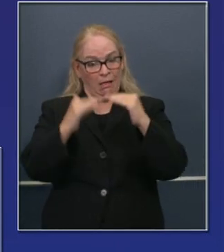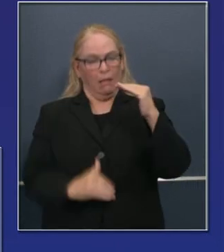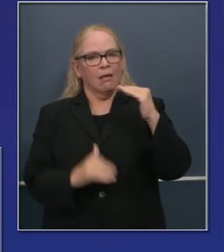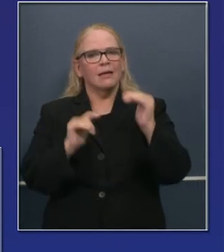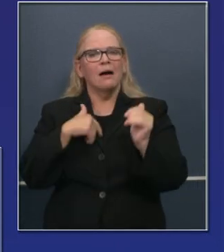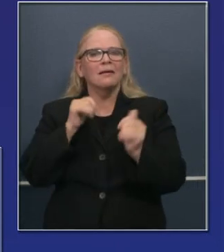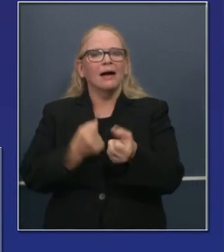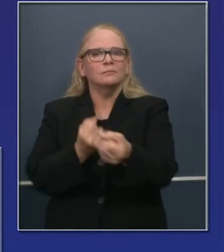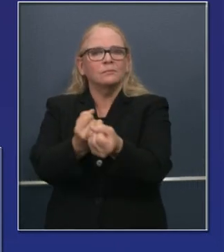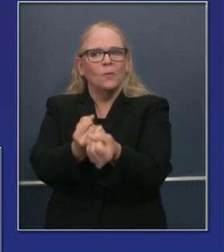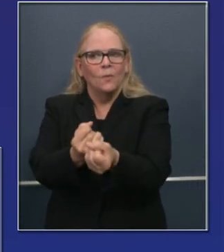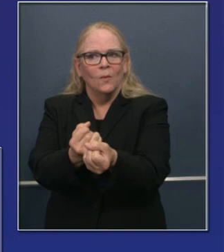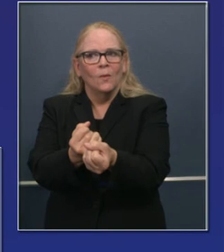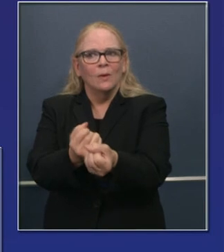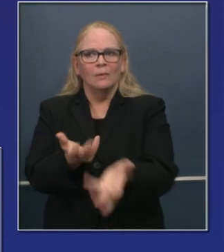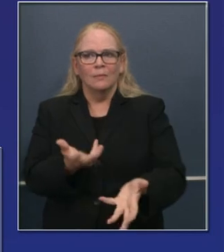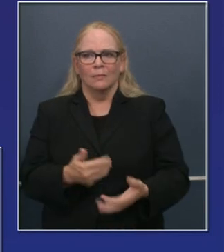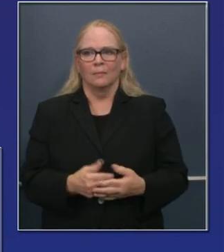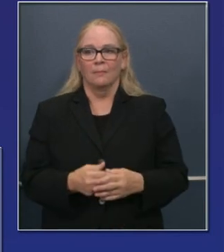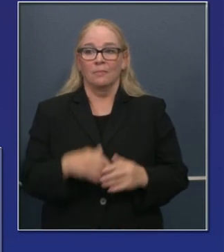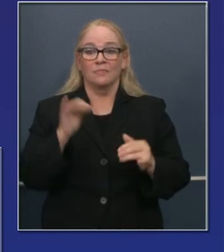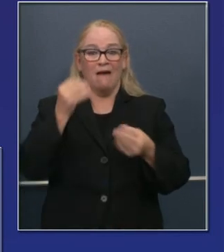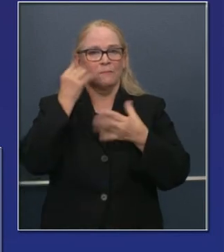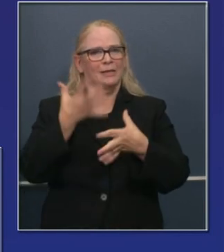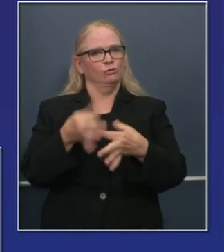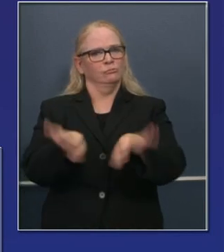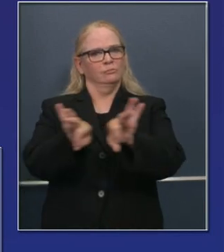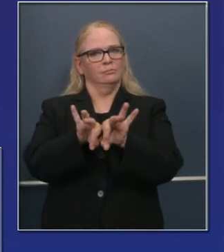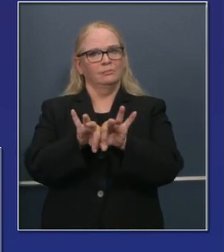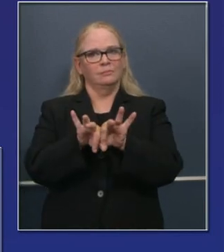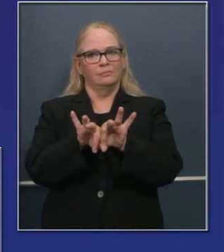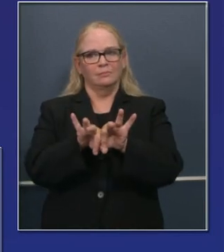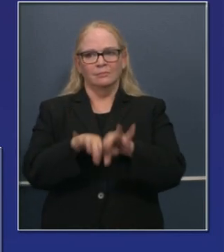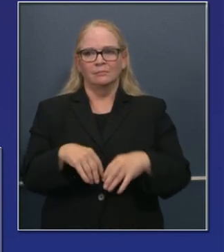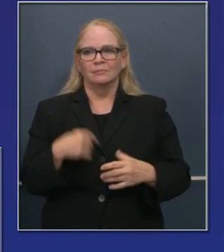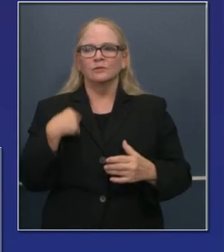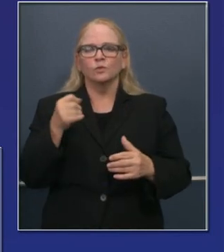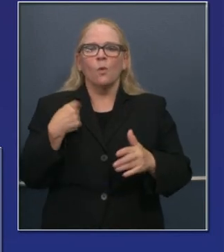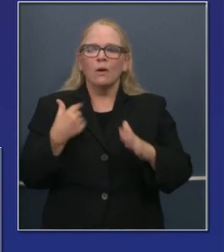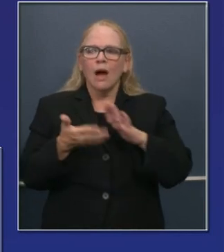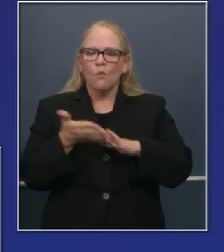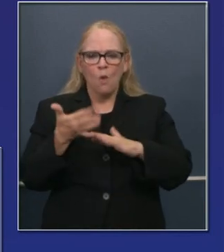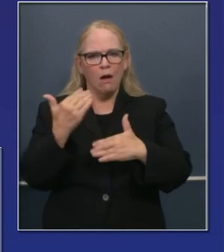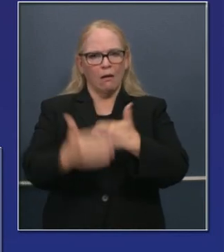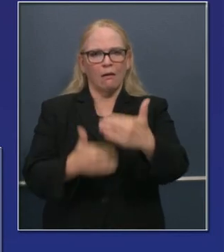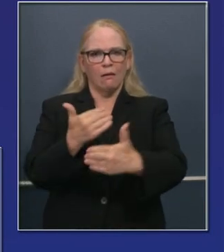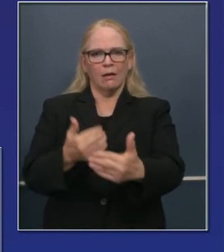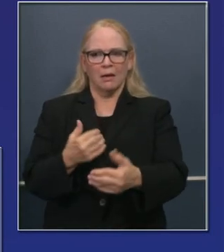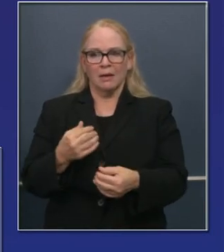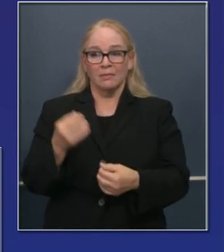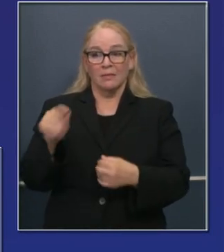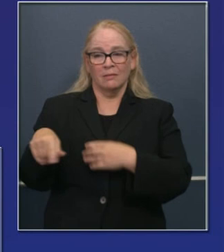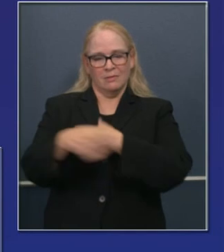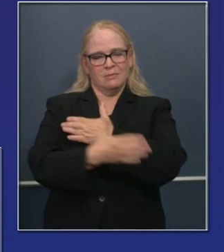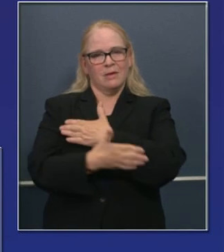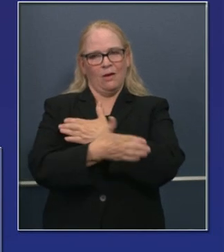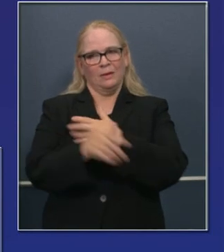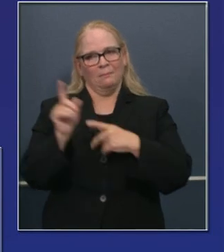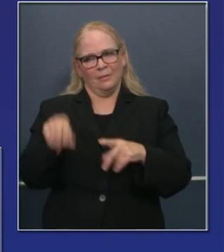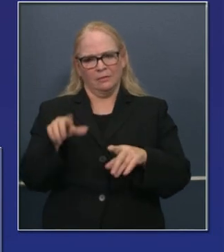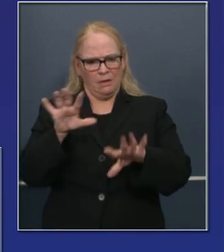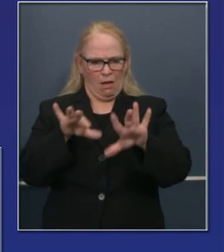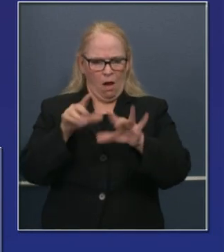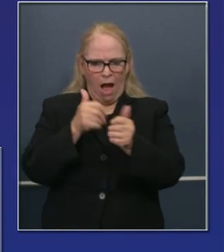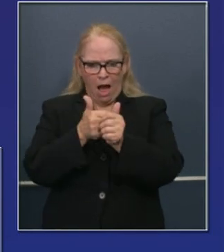inteligentes y prudentes en nuestras intervenciones a nivel estatal. Al ser procesados estos casos por los gobiernos locales,